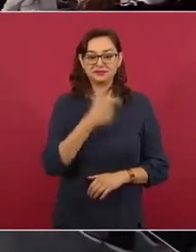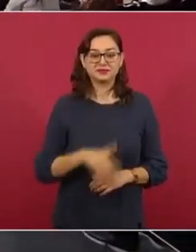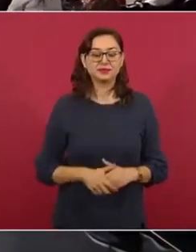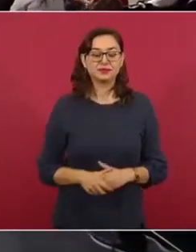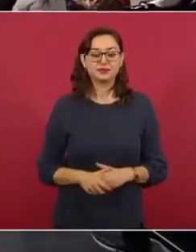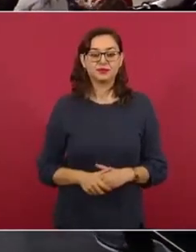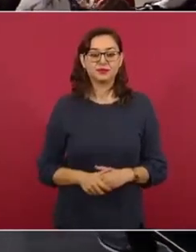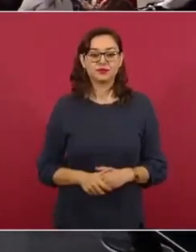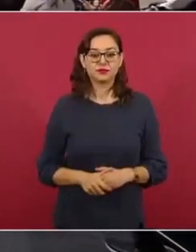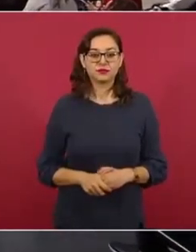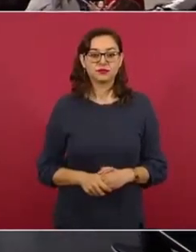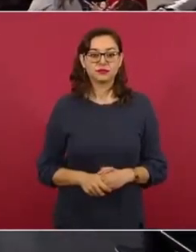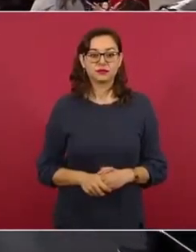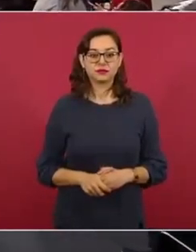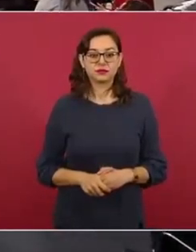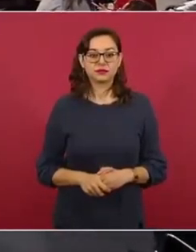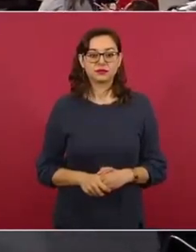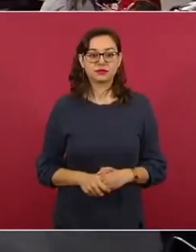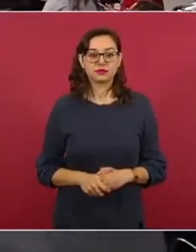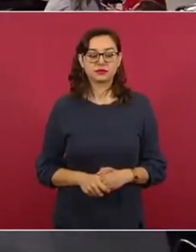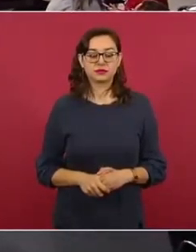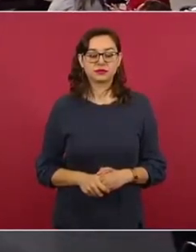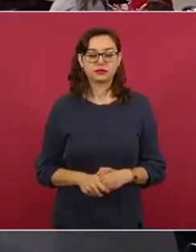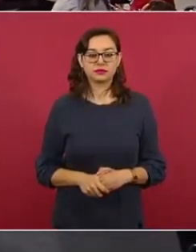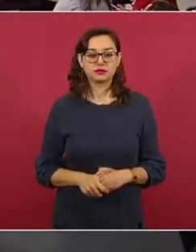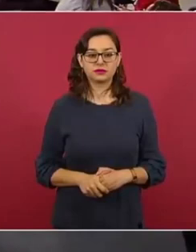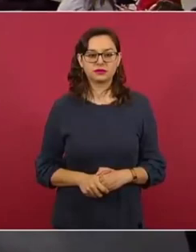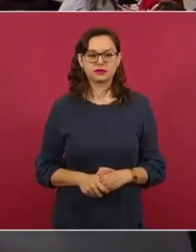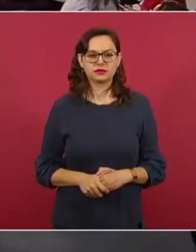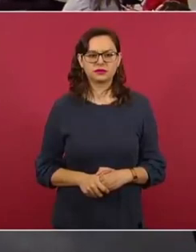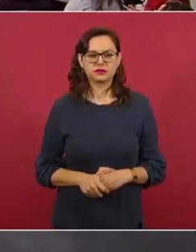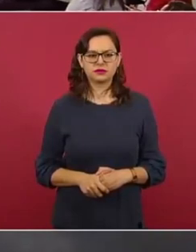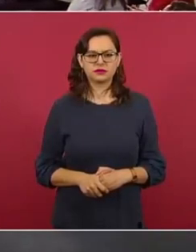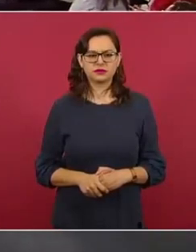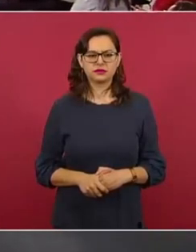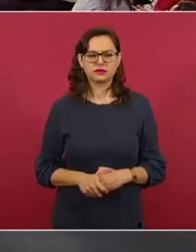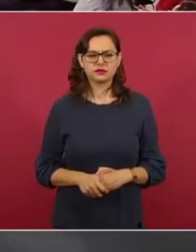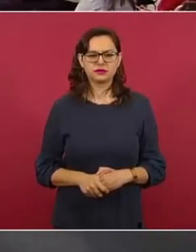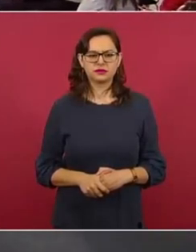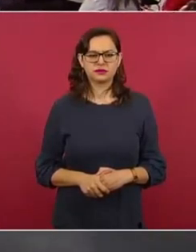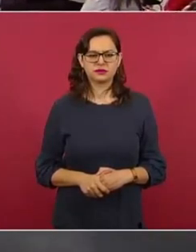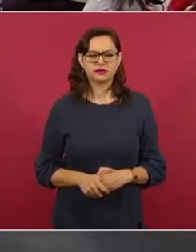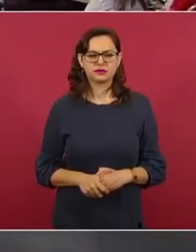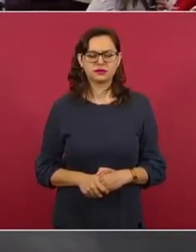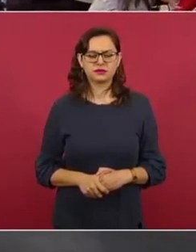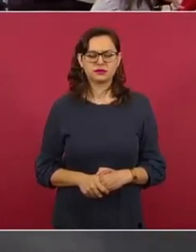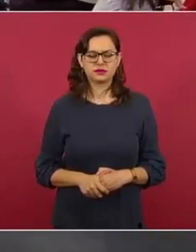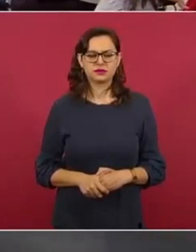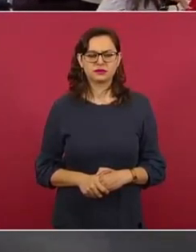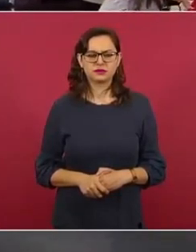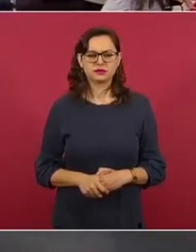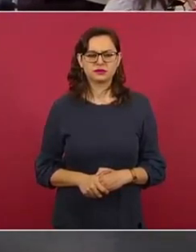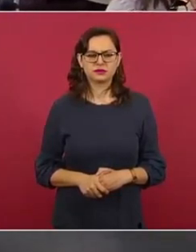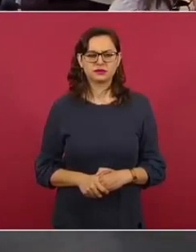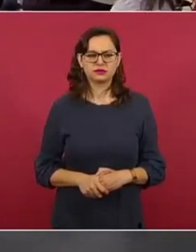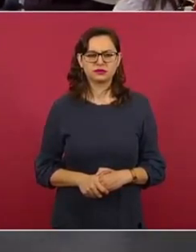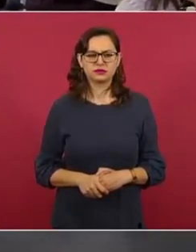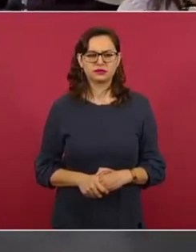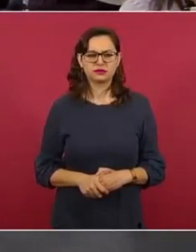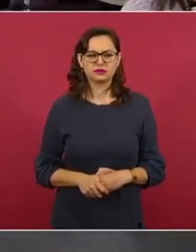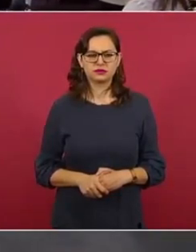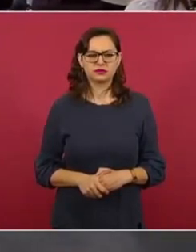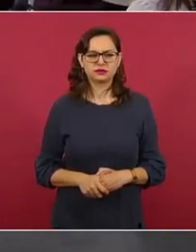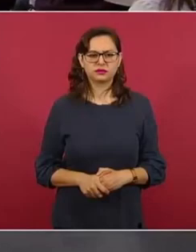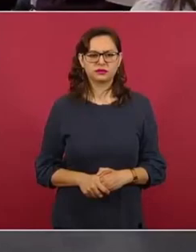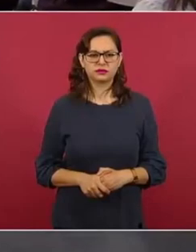Dejé de ser megachairo nivel 99 cuando me di cuenta de que me tragaba